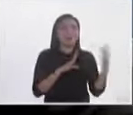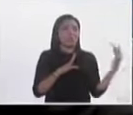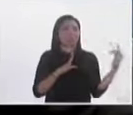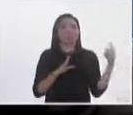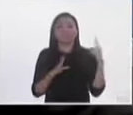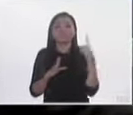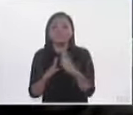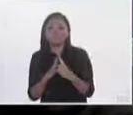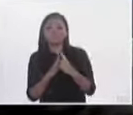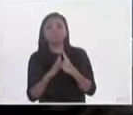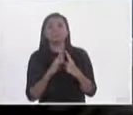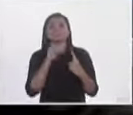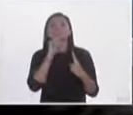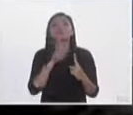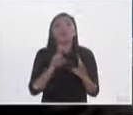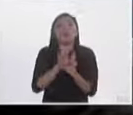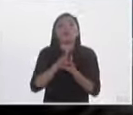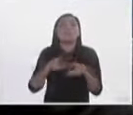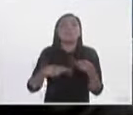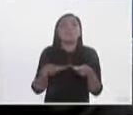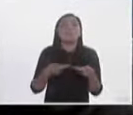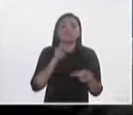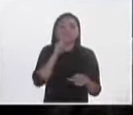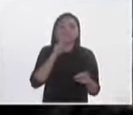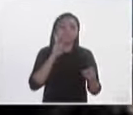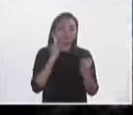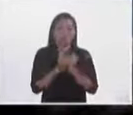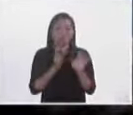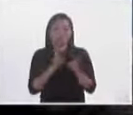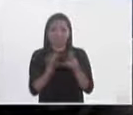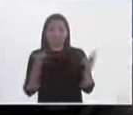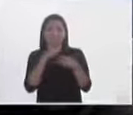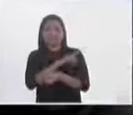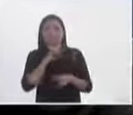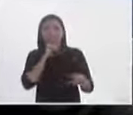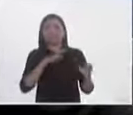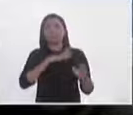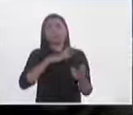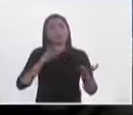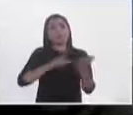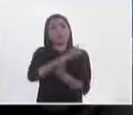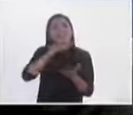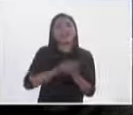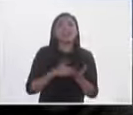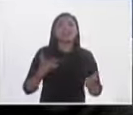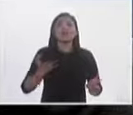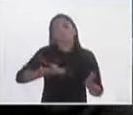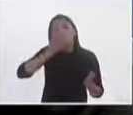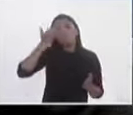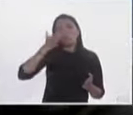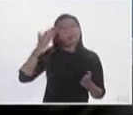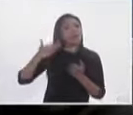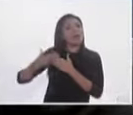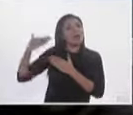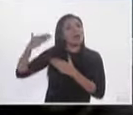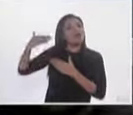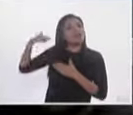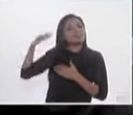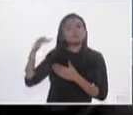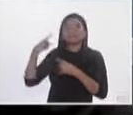deliberación política o, si por el contrario, vamos a ver más bien que las reglas, las rutinas, los comportamientos